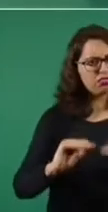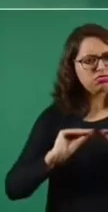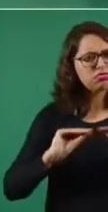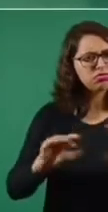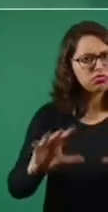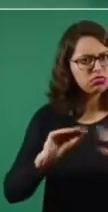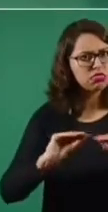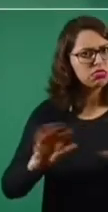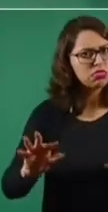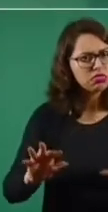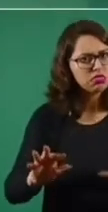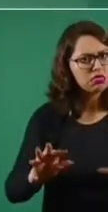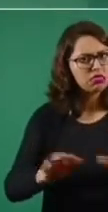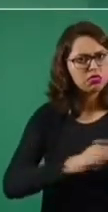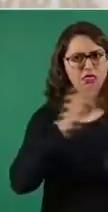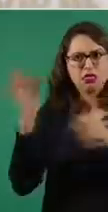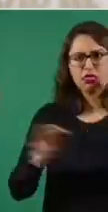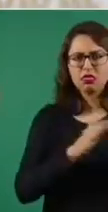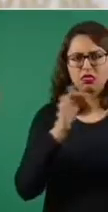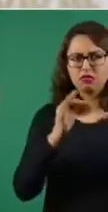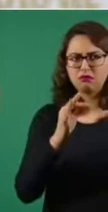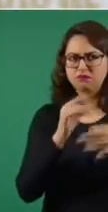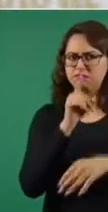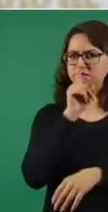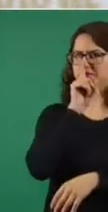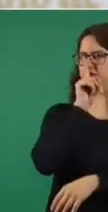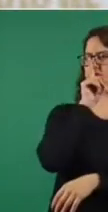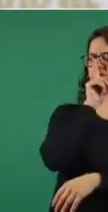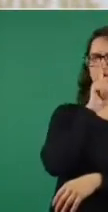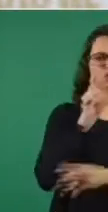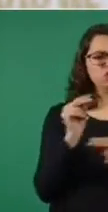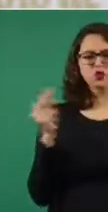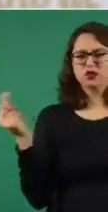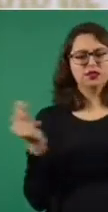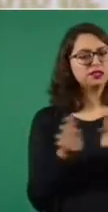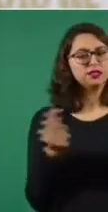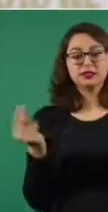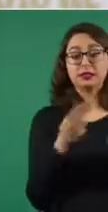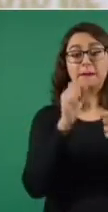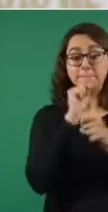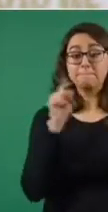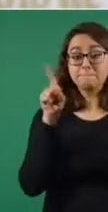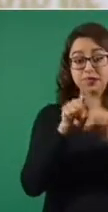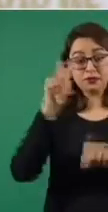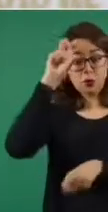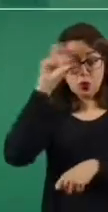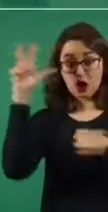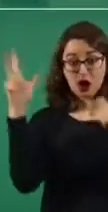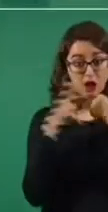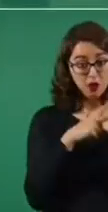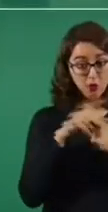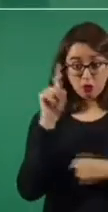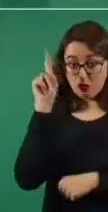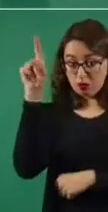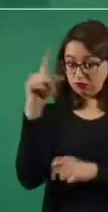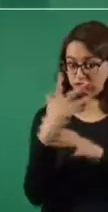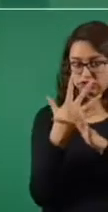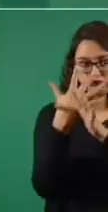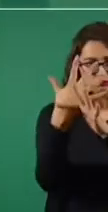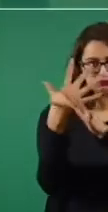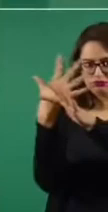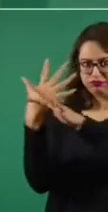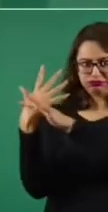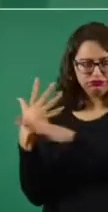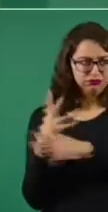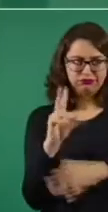no hay evidencia científica al respecto. Lo mismo un comunicado de la Agencia Europea de Medicamentos y de los Centros de Control de Enfermedades de